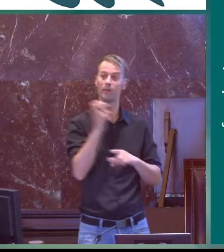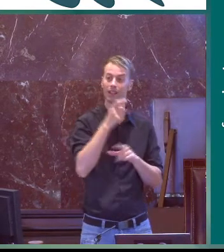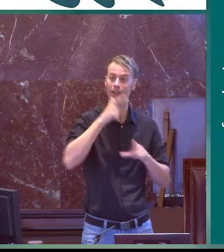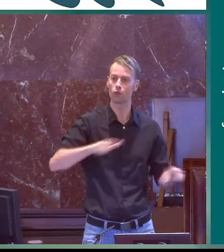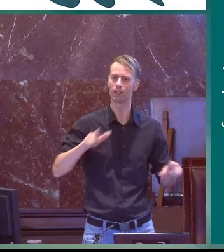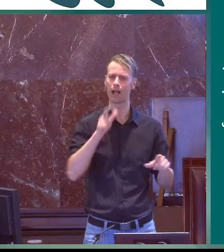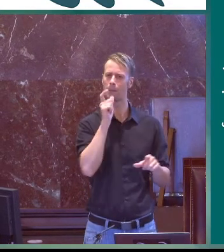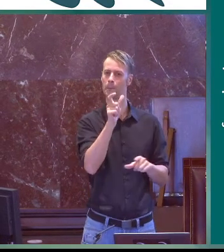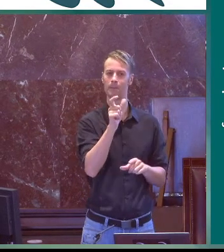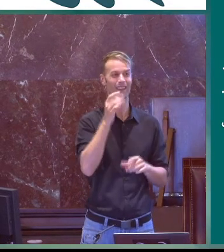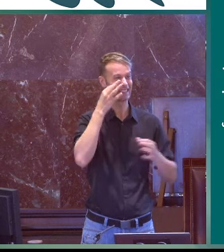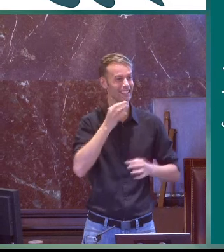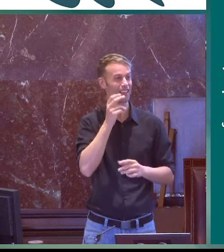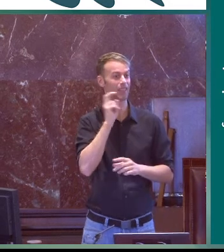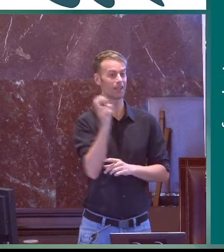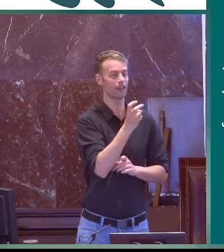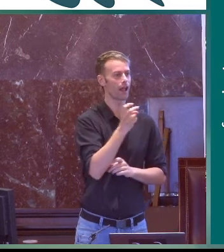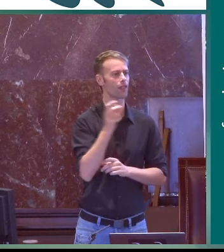fijaros en la diversidad lingüística